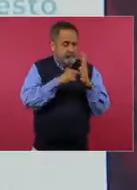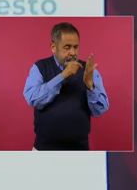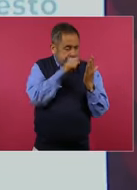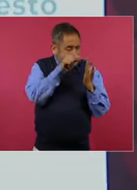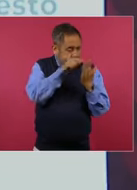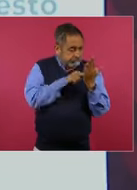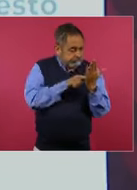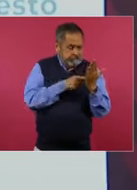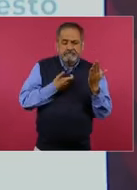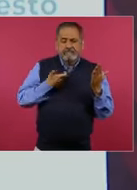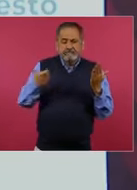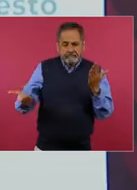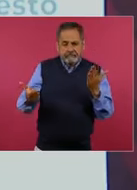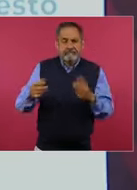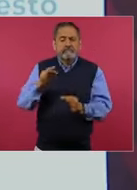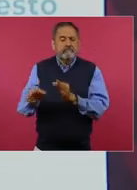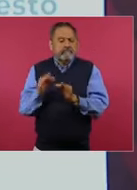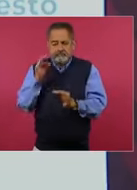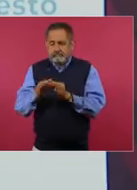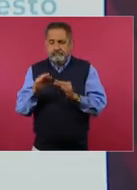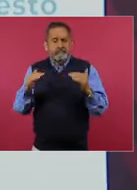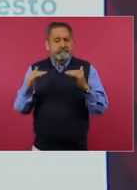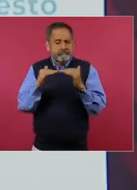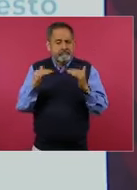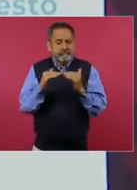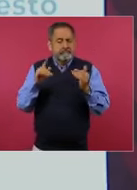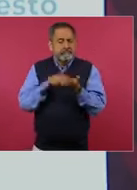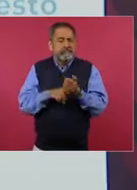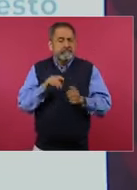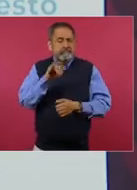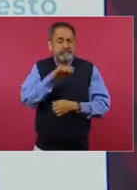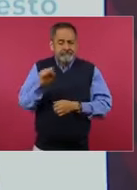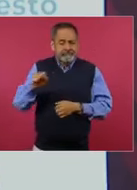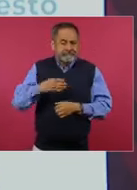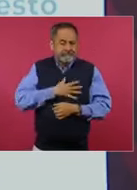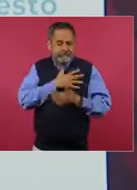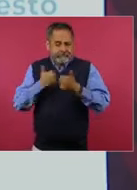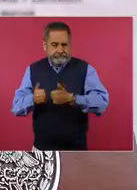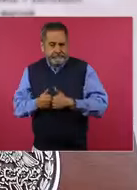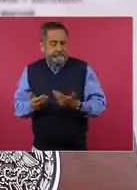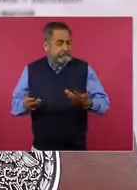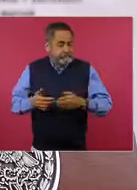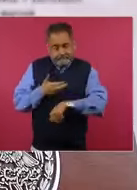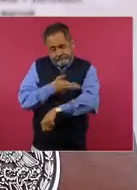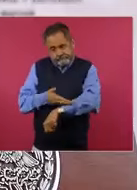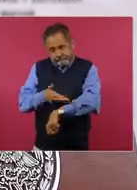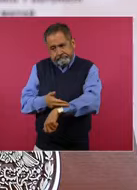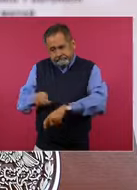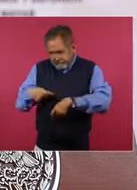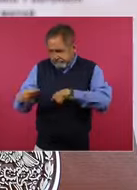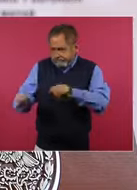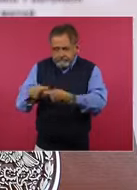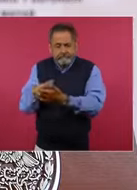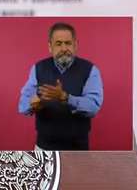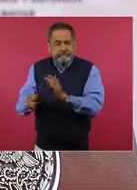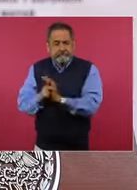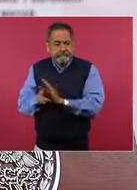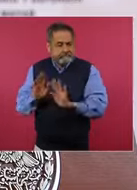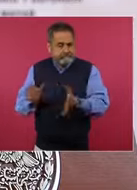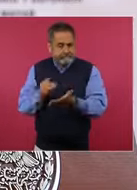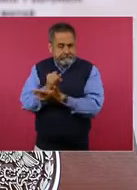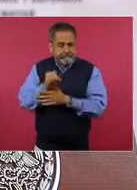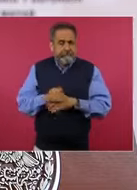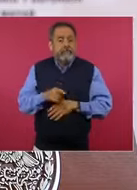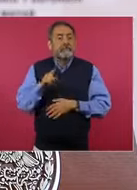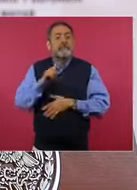tabulador del nuevo IMSS Bienestar. Insisto, se hicieron las conciliaciones, estuvieron en